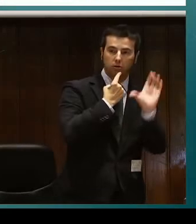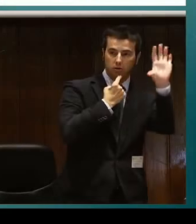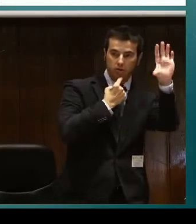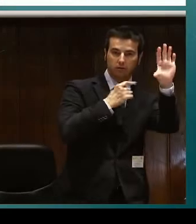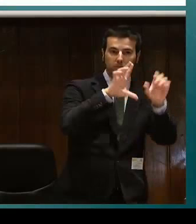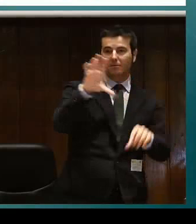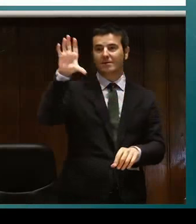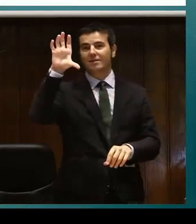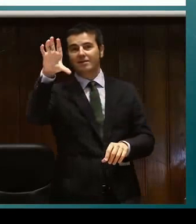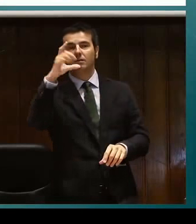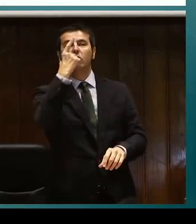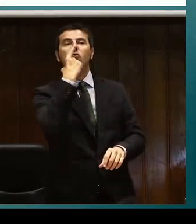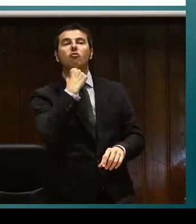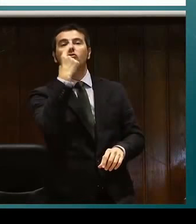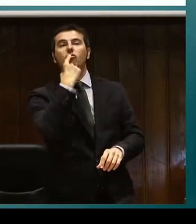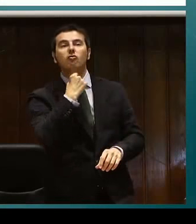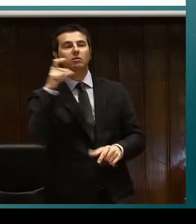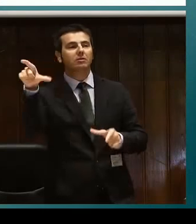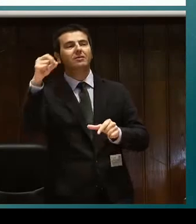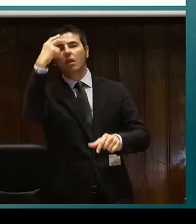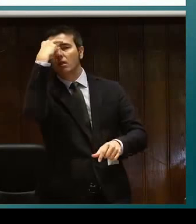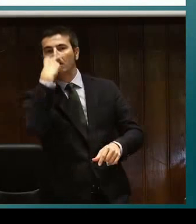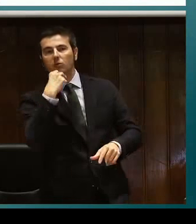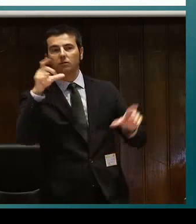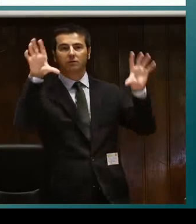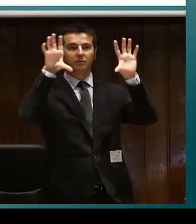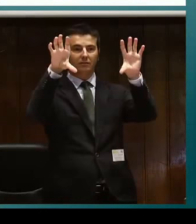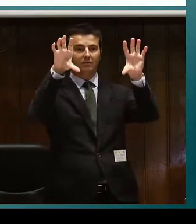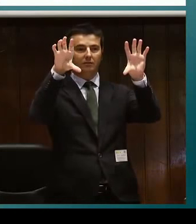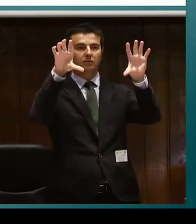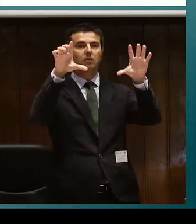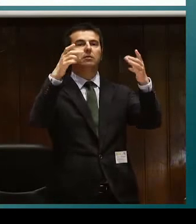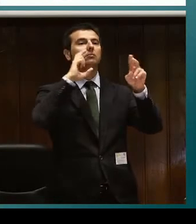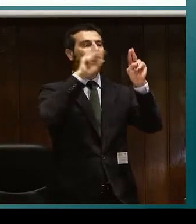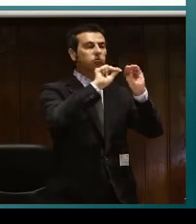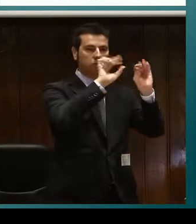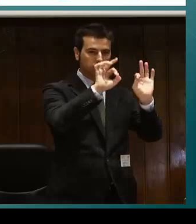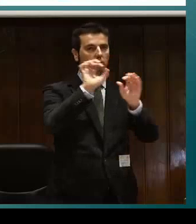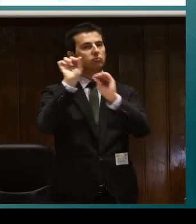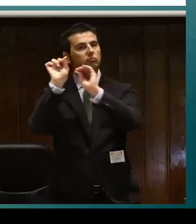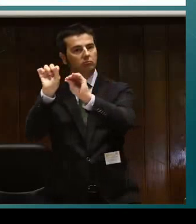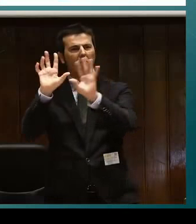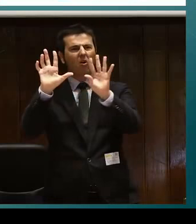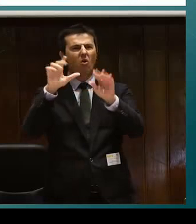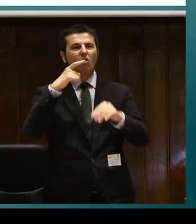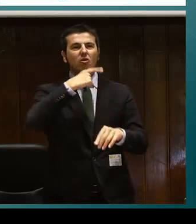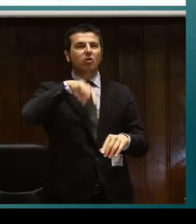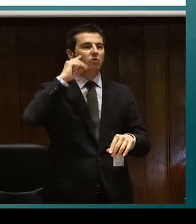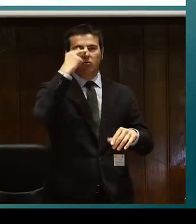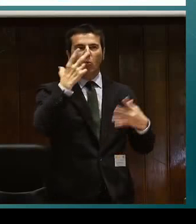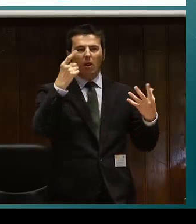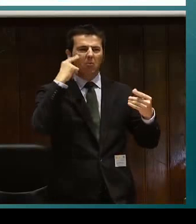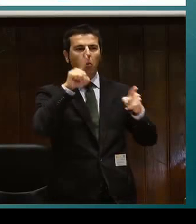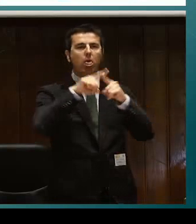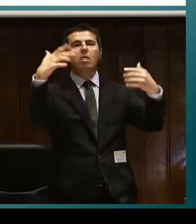Por ejemplo, este círculo podrían ser las personas sordas y en el rojo las personas ciegas. Y tienen